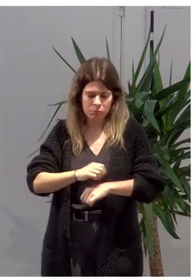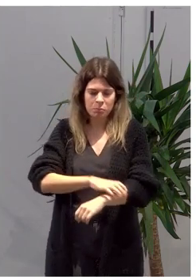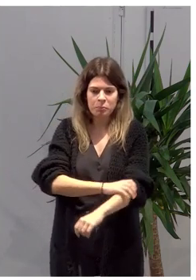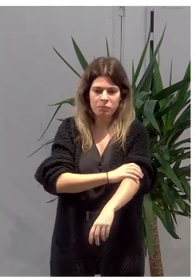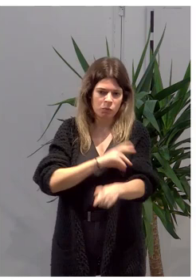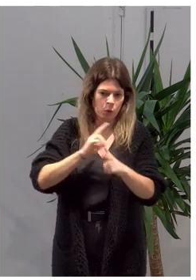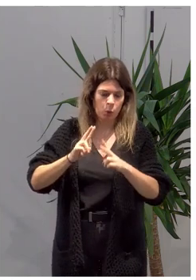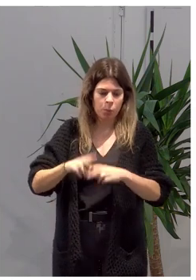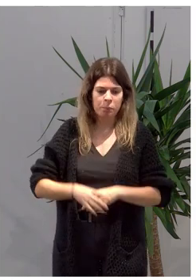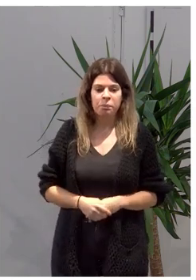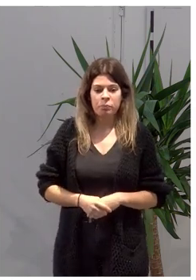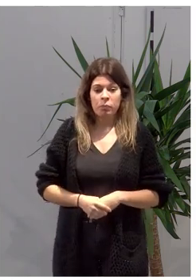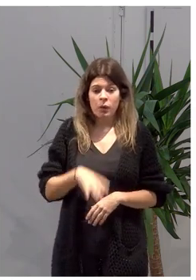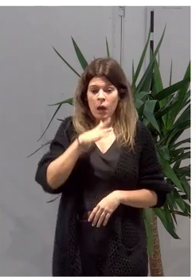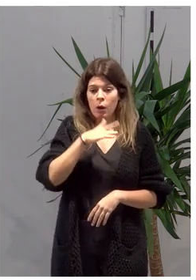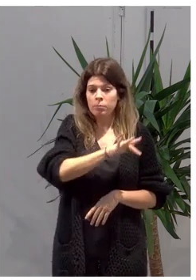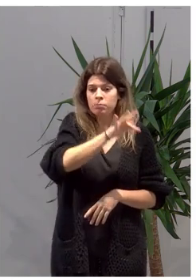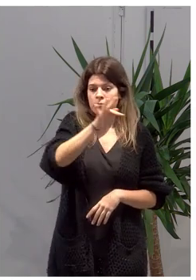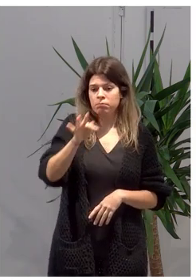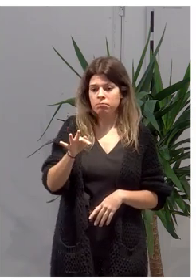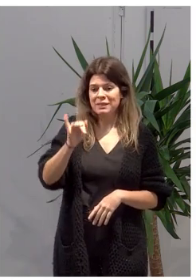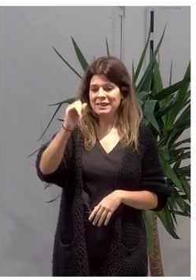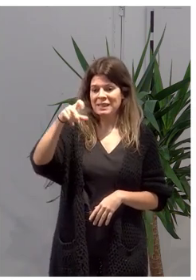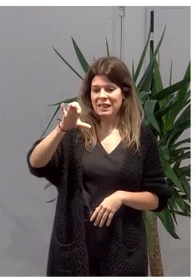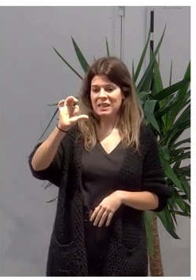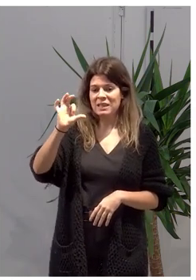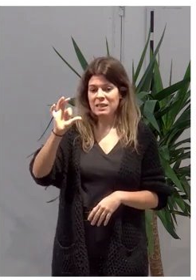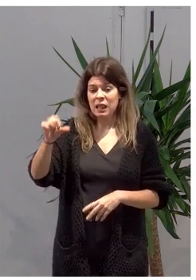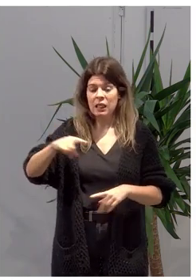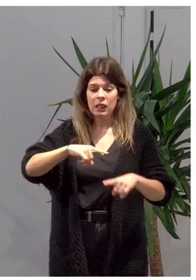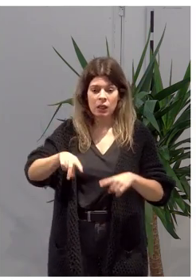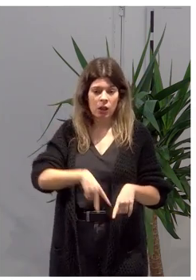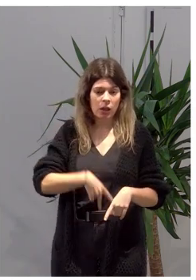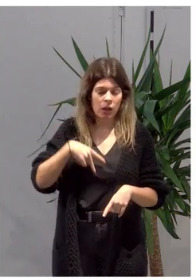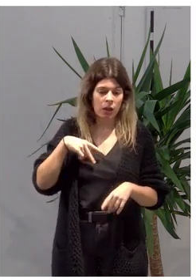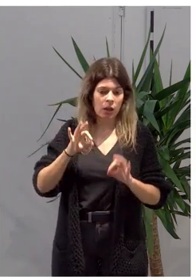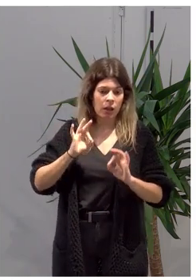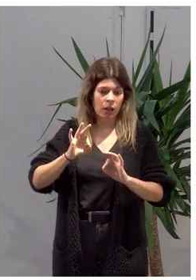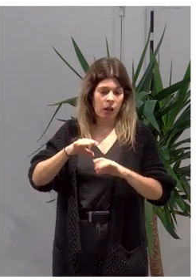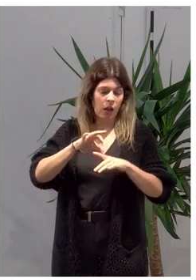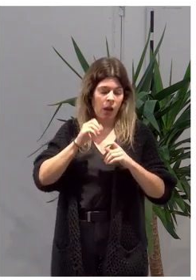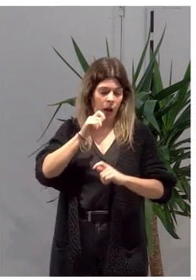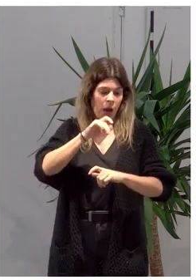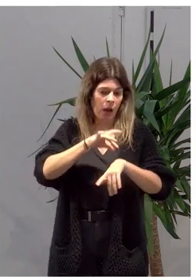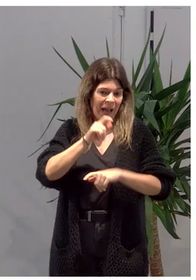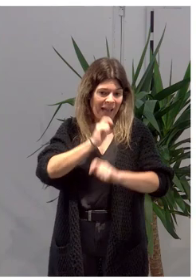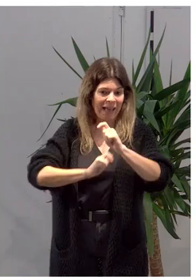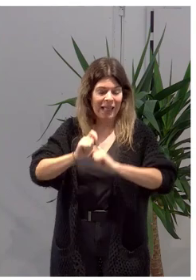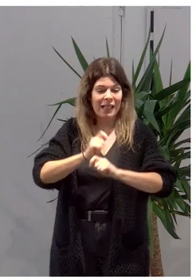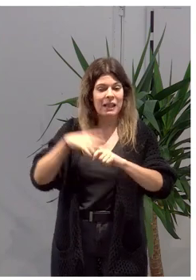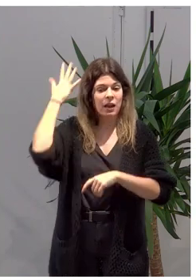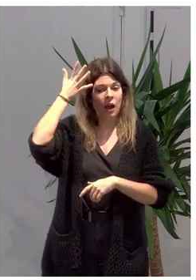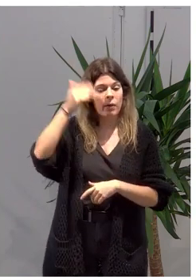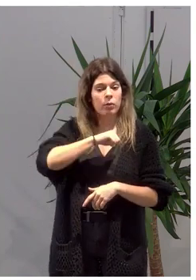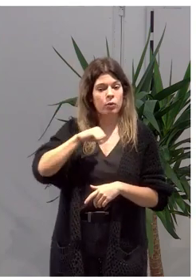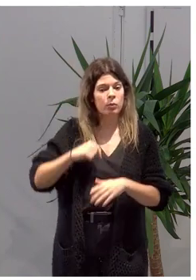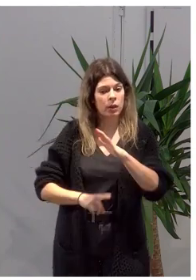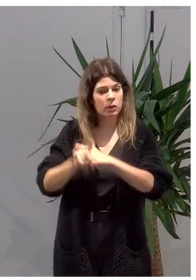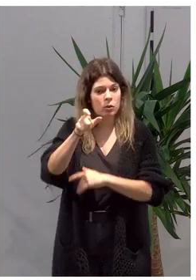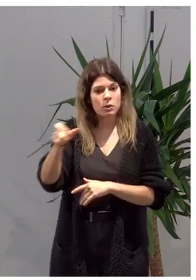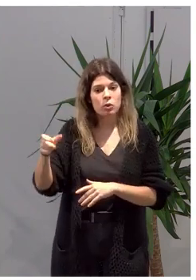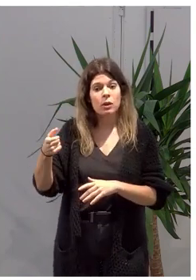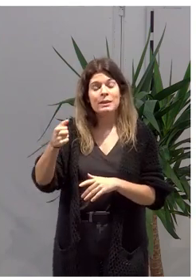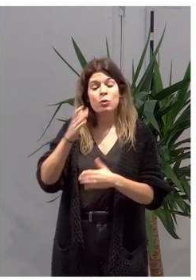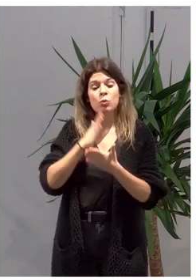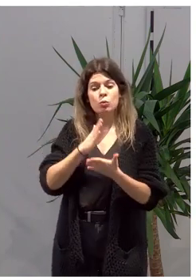Voy a dar paso a Inés Francés, directora gerente de la Agencia de Navarra Autonomía y Desarrollo de las Personas, que va a presentar